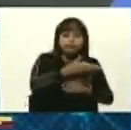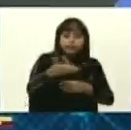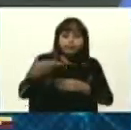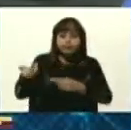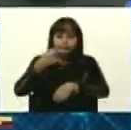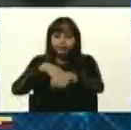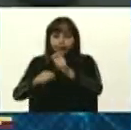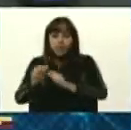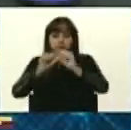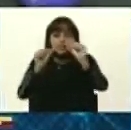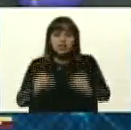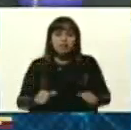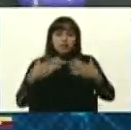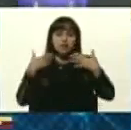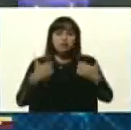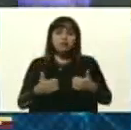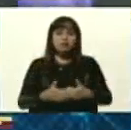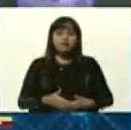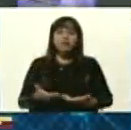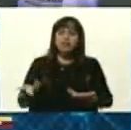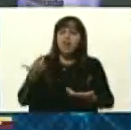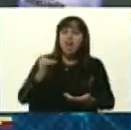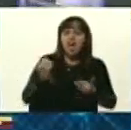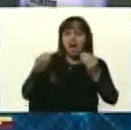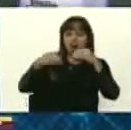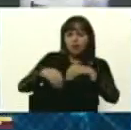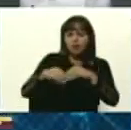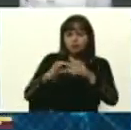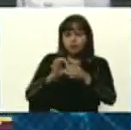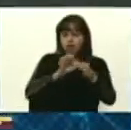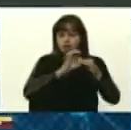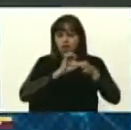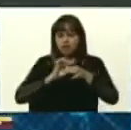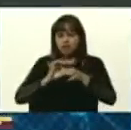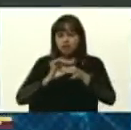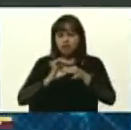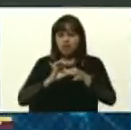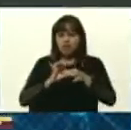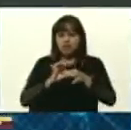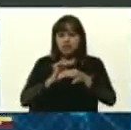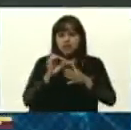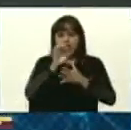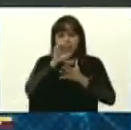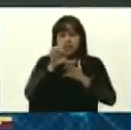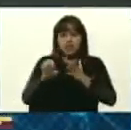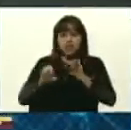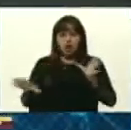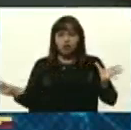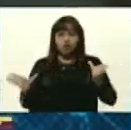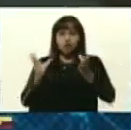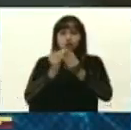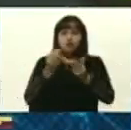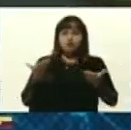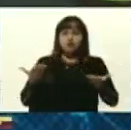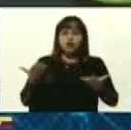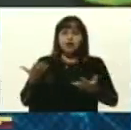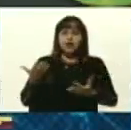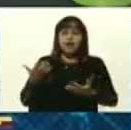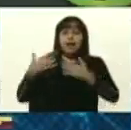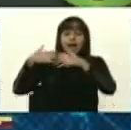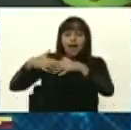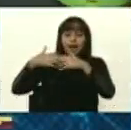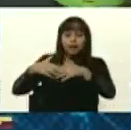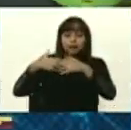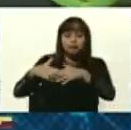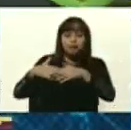En este caso, contamos con un convenio, una alianza estratégica con una empresa, que es la empresa